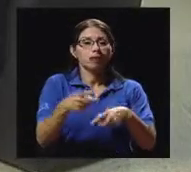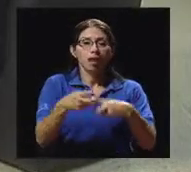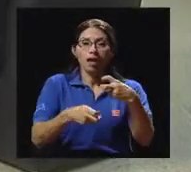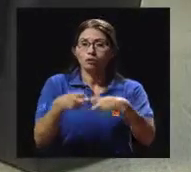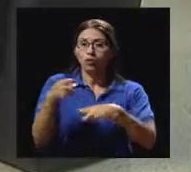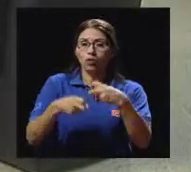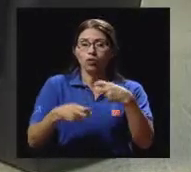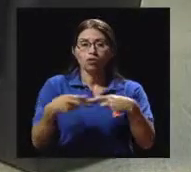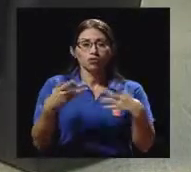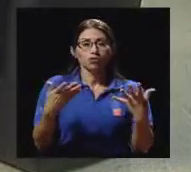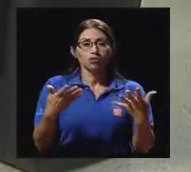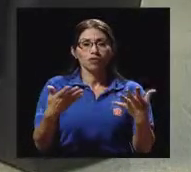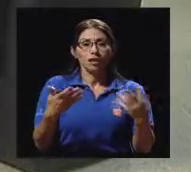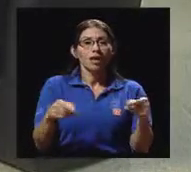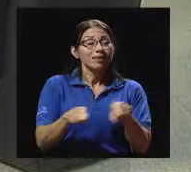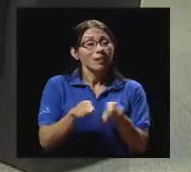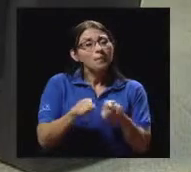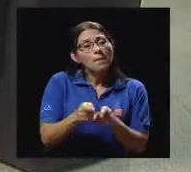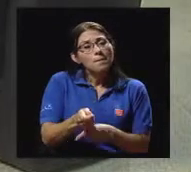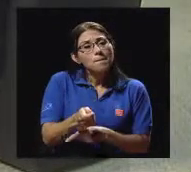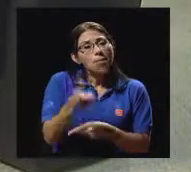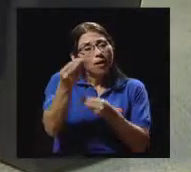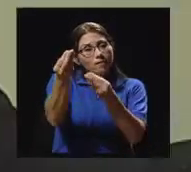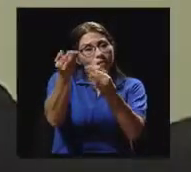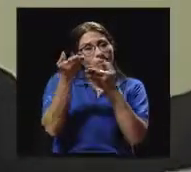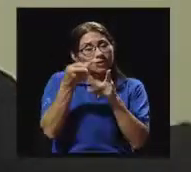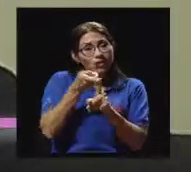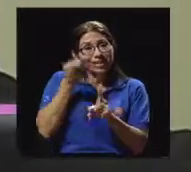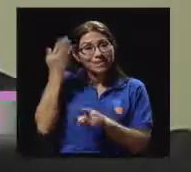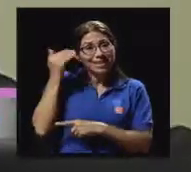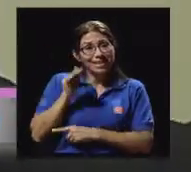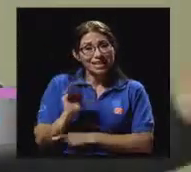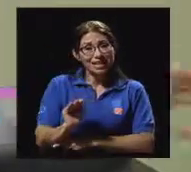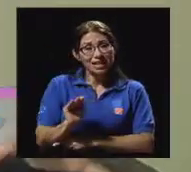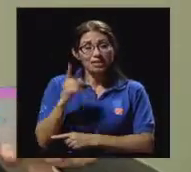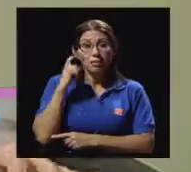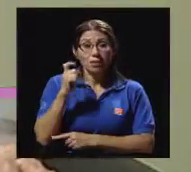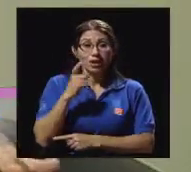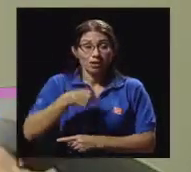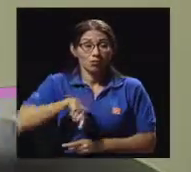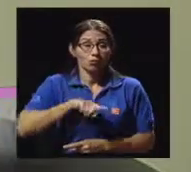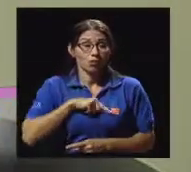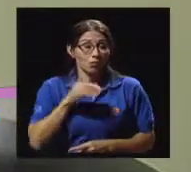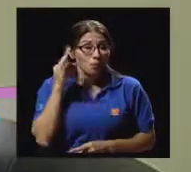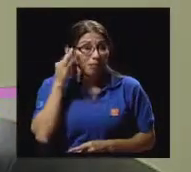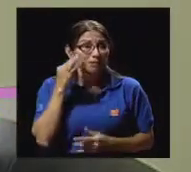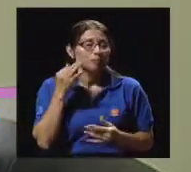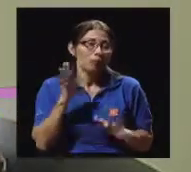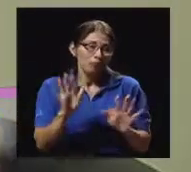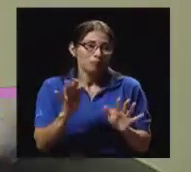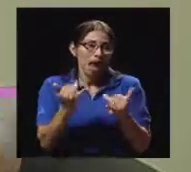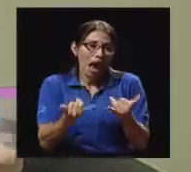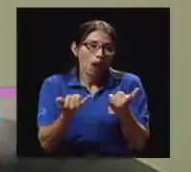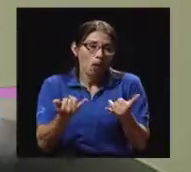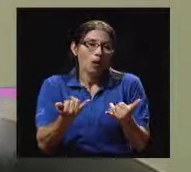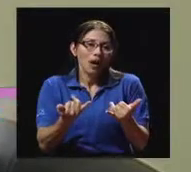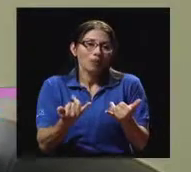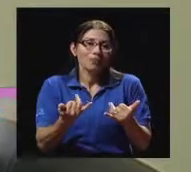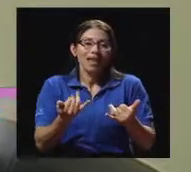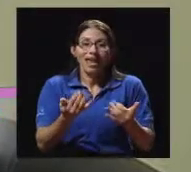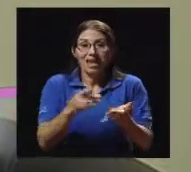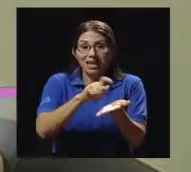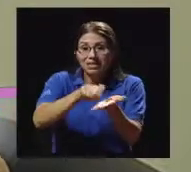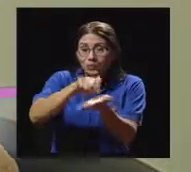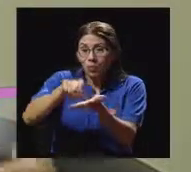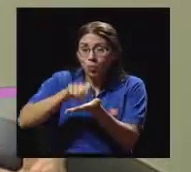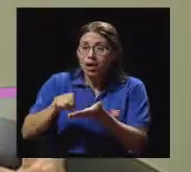le digo, a la poca educación que tenemos desde niñas, porque a nosotros, bueno, ahora a nivel escolar hay un porcentaje más